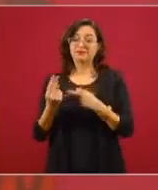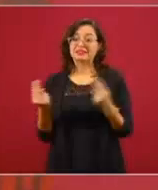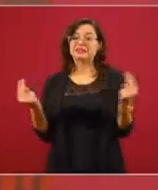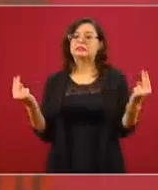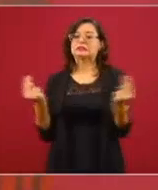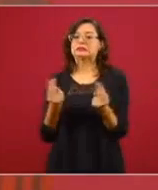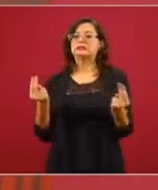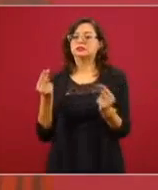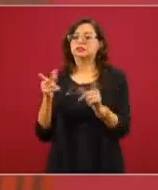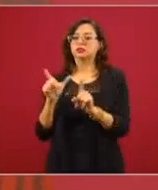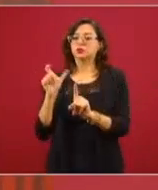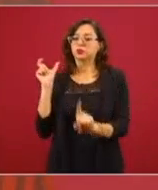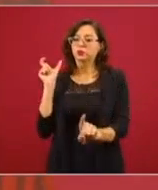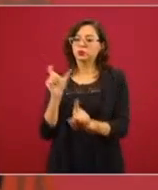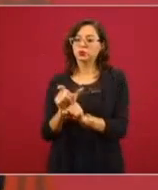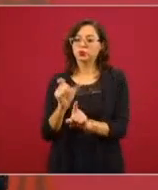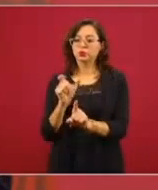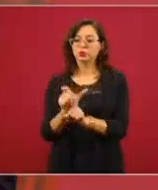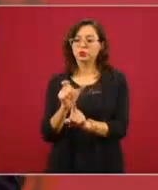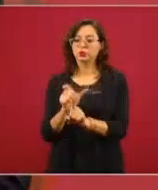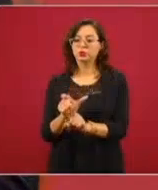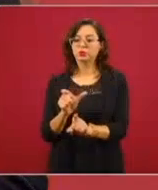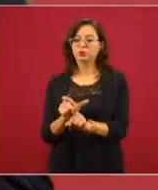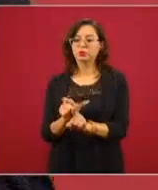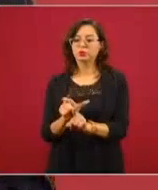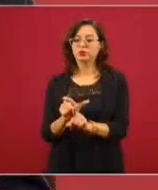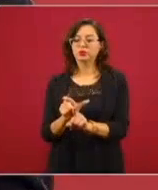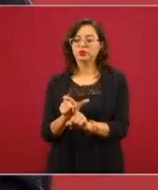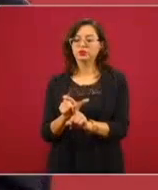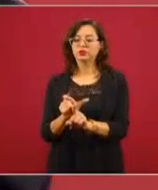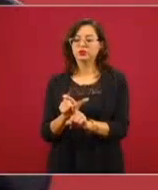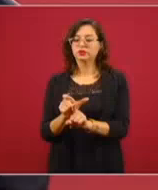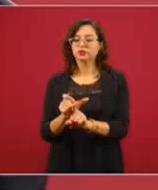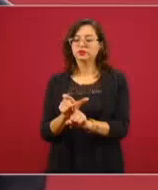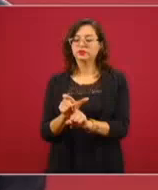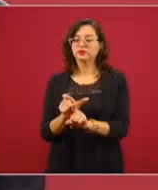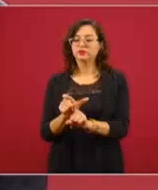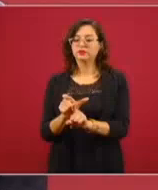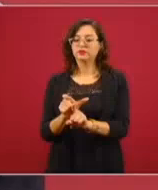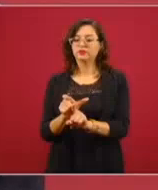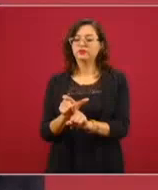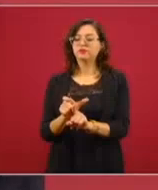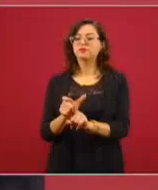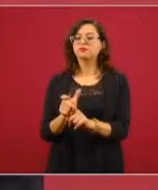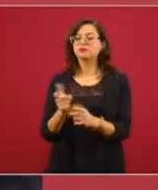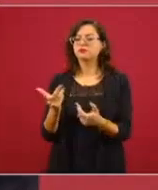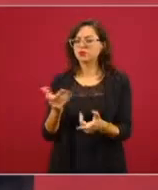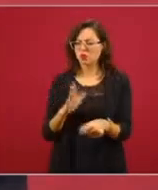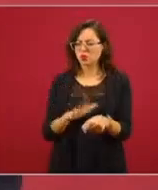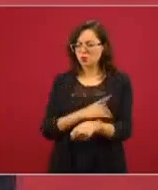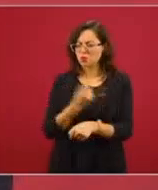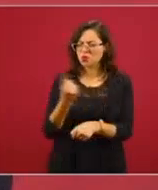con el acuerdo de